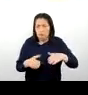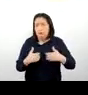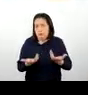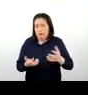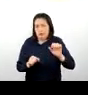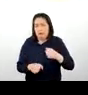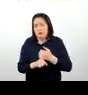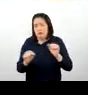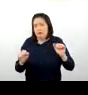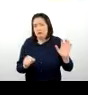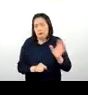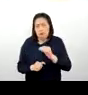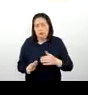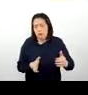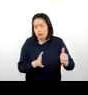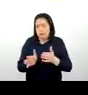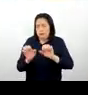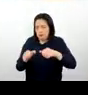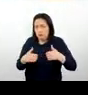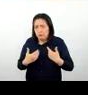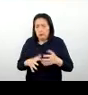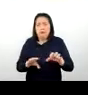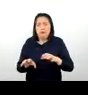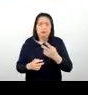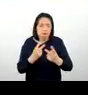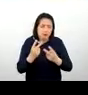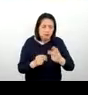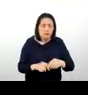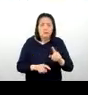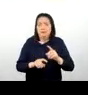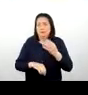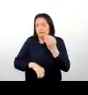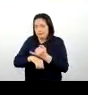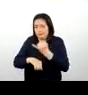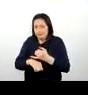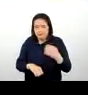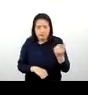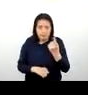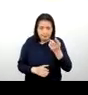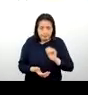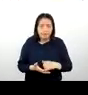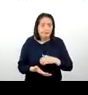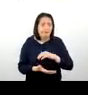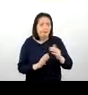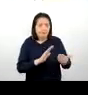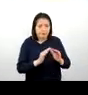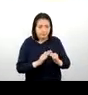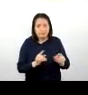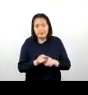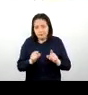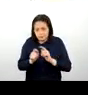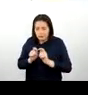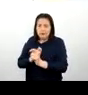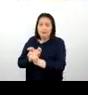de todo un circuito que se puede desarrollar visitando determinadas iglesias, no solamente en el casco urbano, sino fuera de ella también,